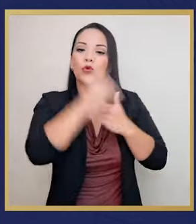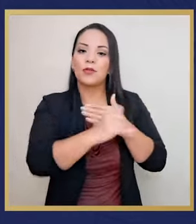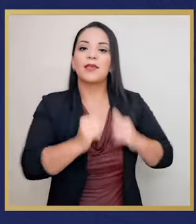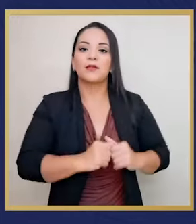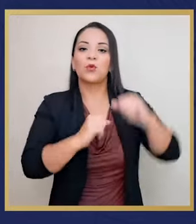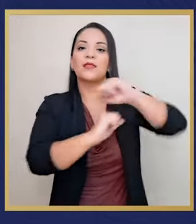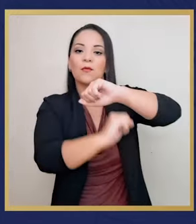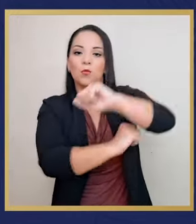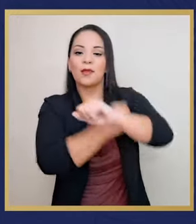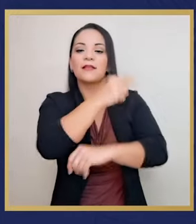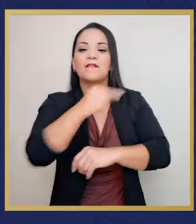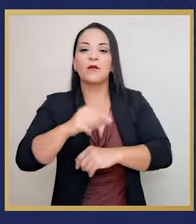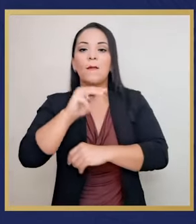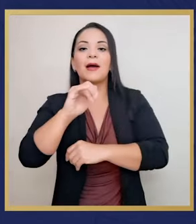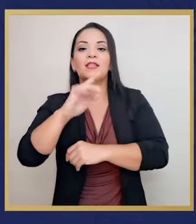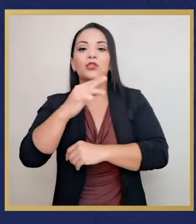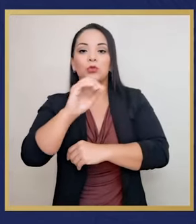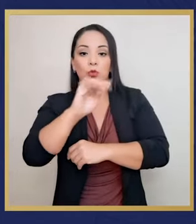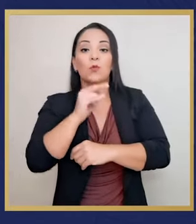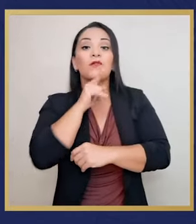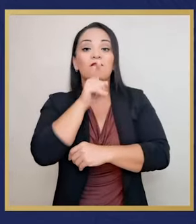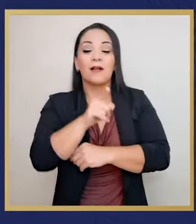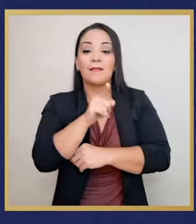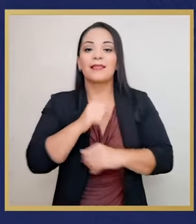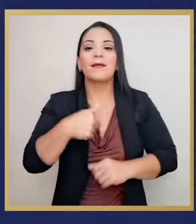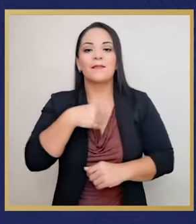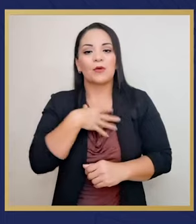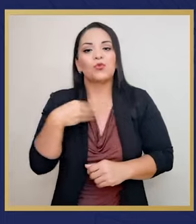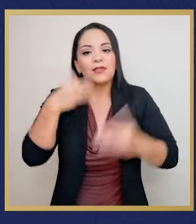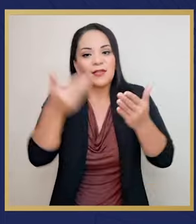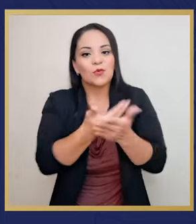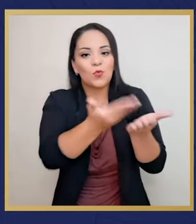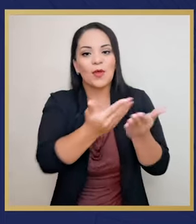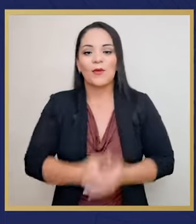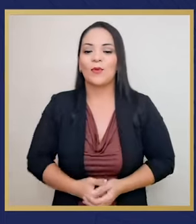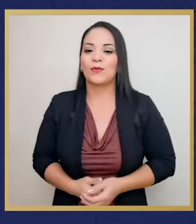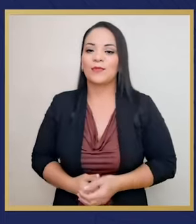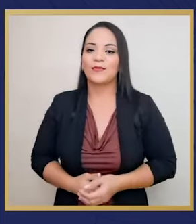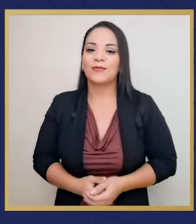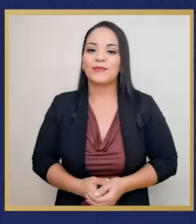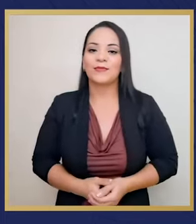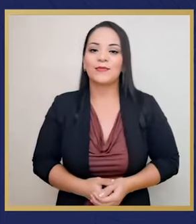proyecto del puente del río Machuca, que yo me gustaría que fuera nuevo.